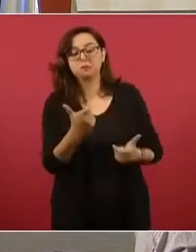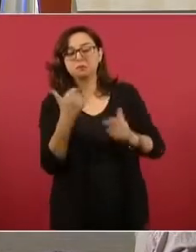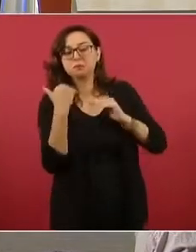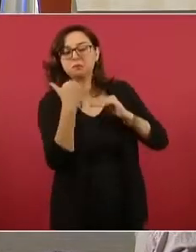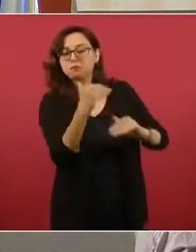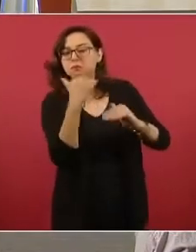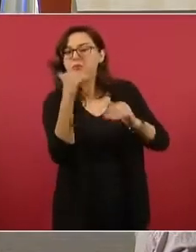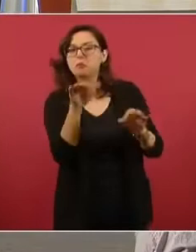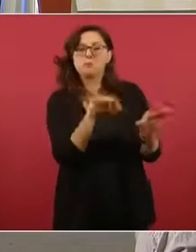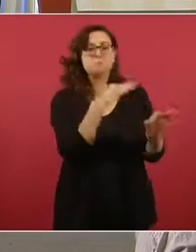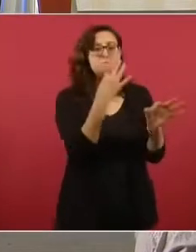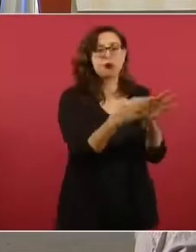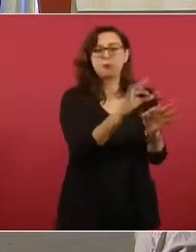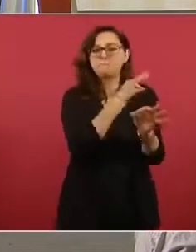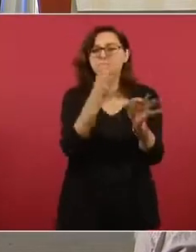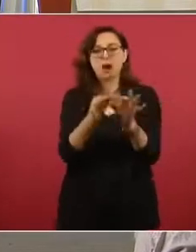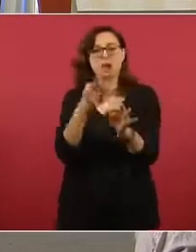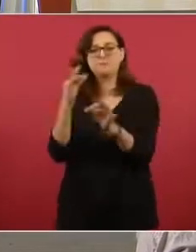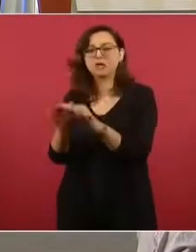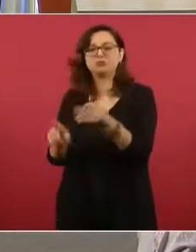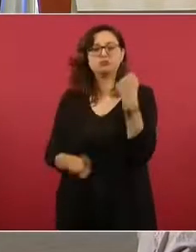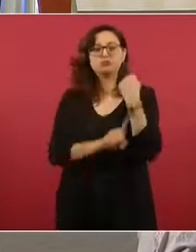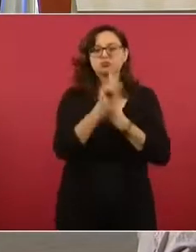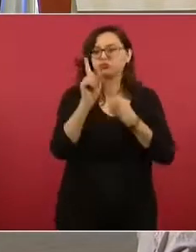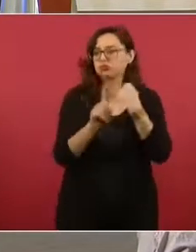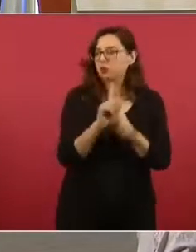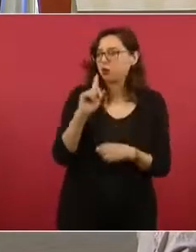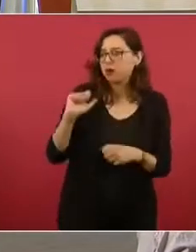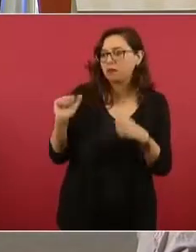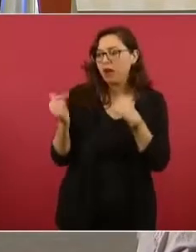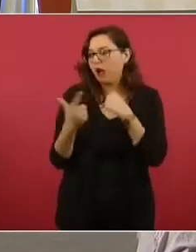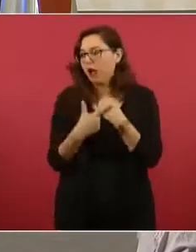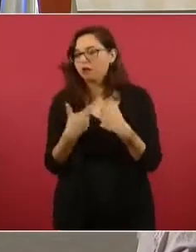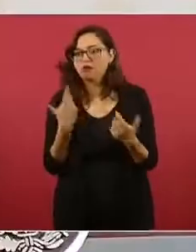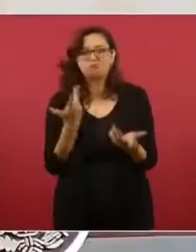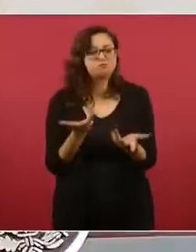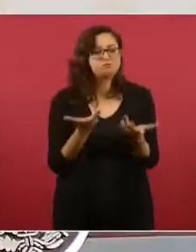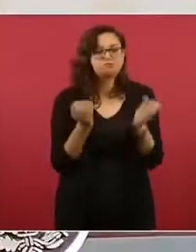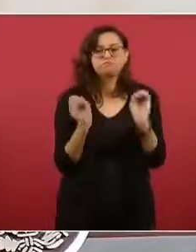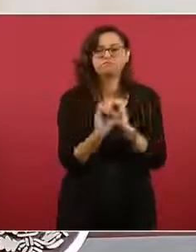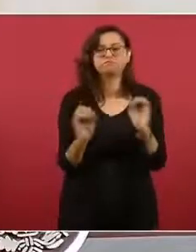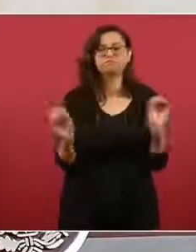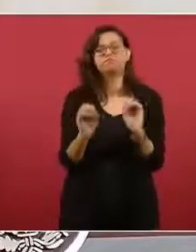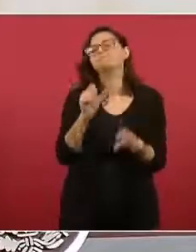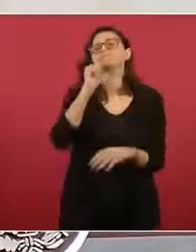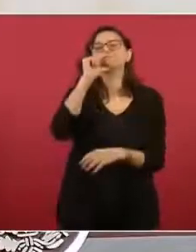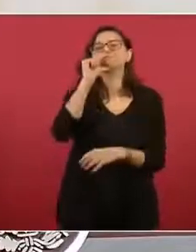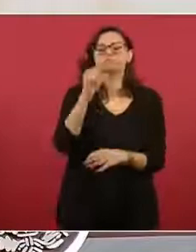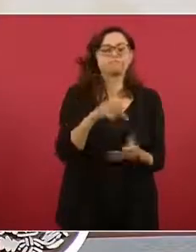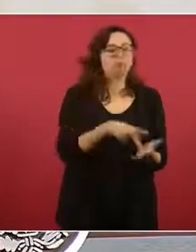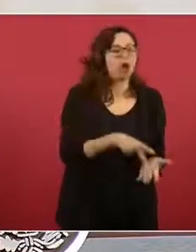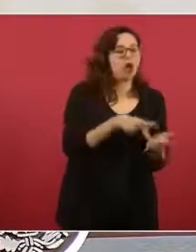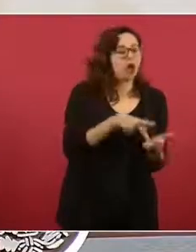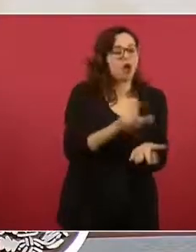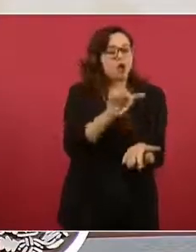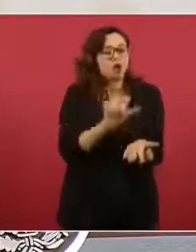los precios máximos y no encontramos ninguna irregularidad en el tema de kilos o de litros completos.